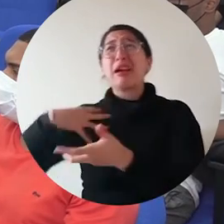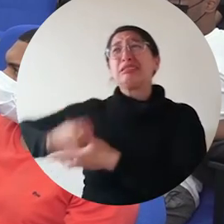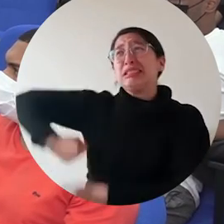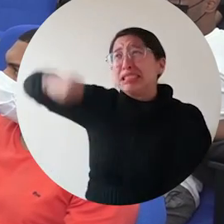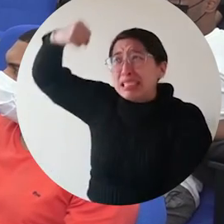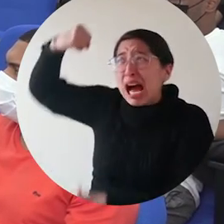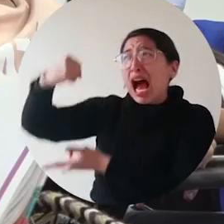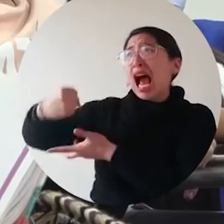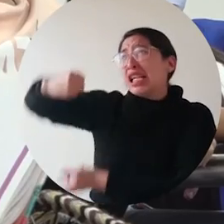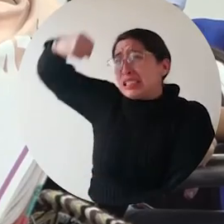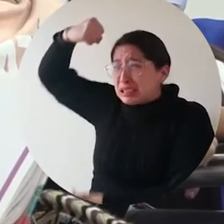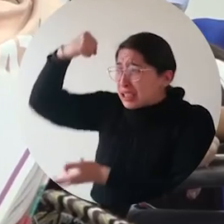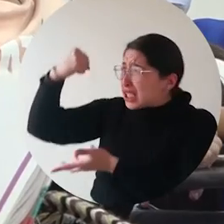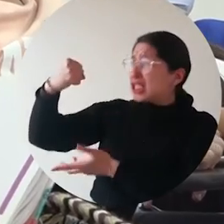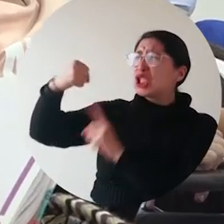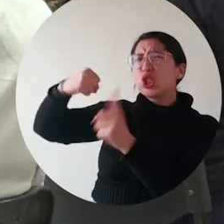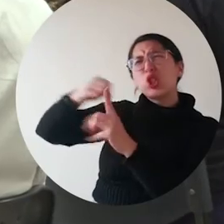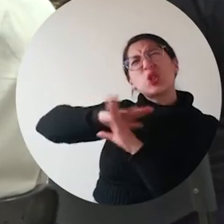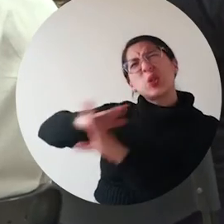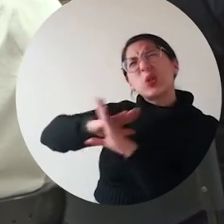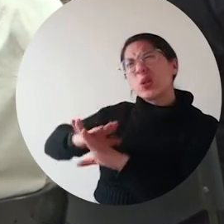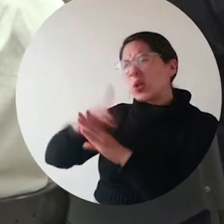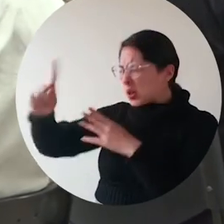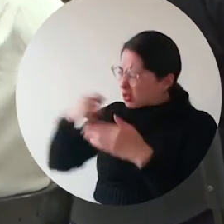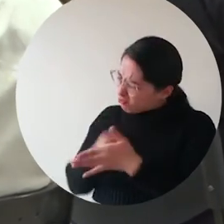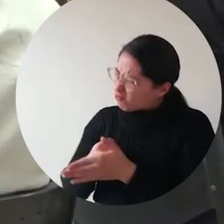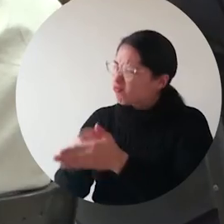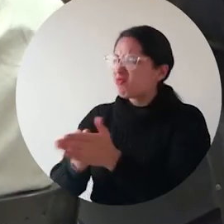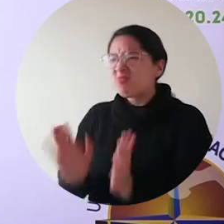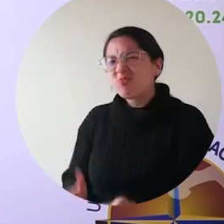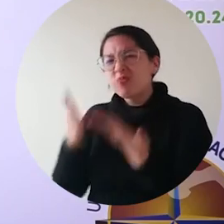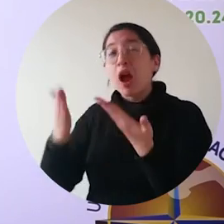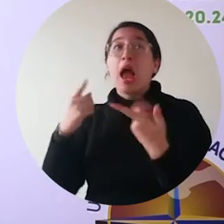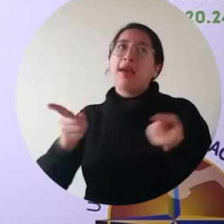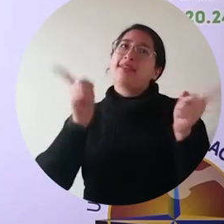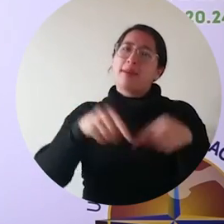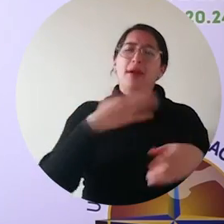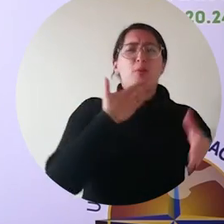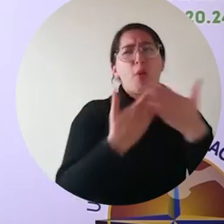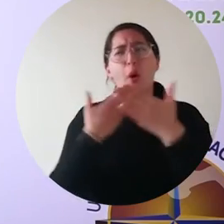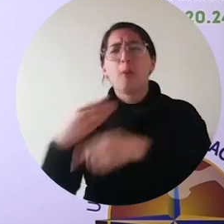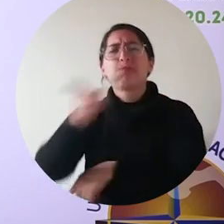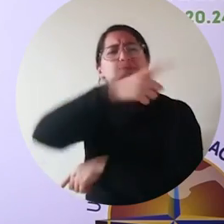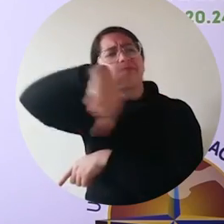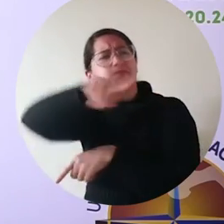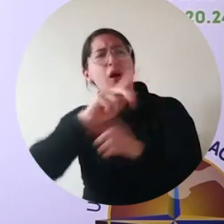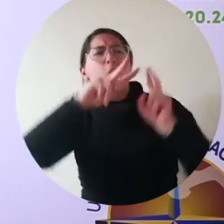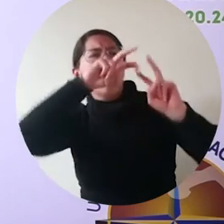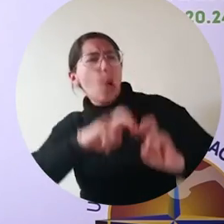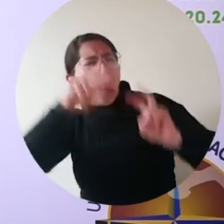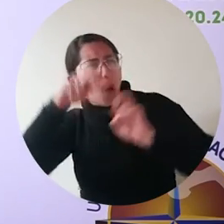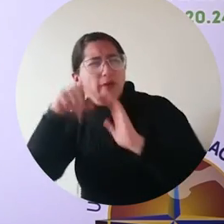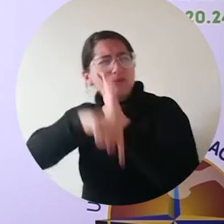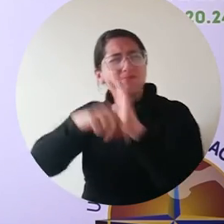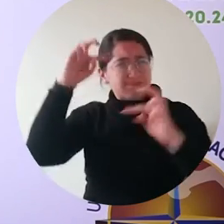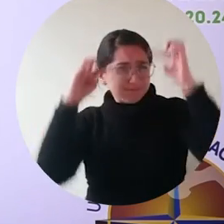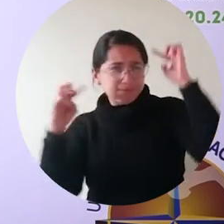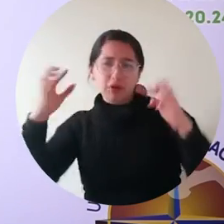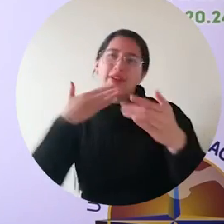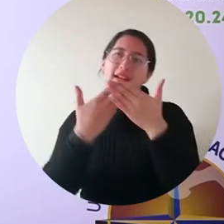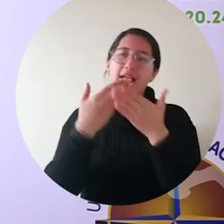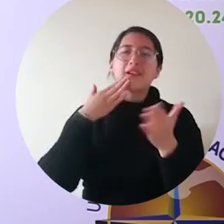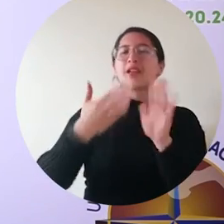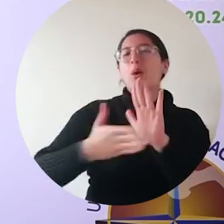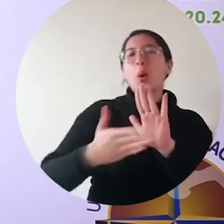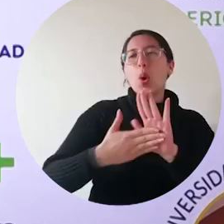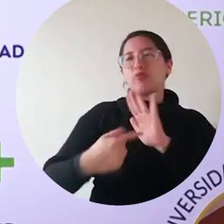pandemia para que no nos recortaran por parte de la gobernación el presupuesto para investigación, que no hubiese sido posible que los investigadores pudieran ser citados o referenciados si